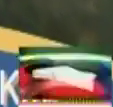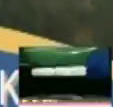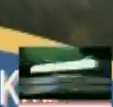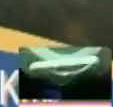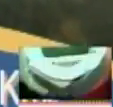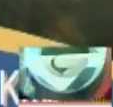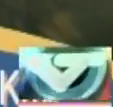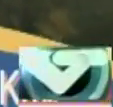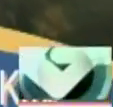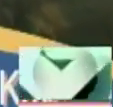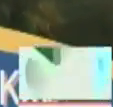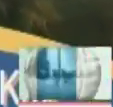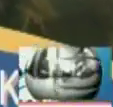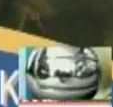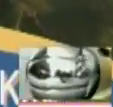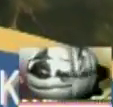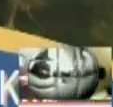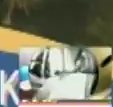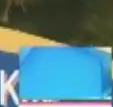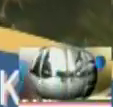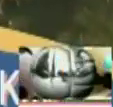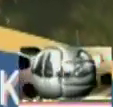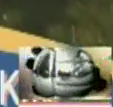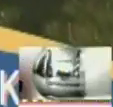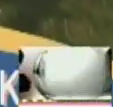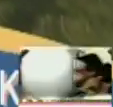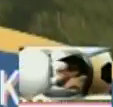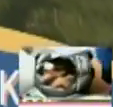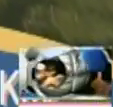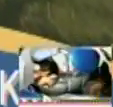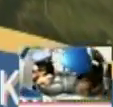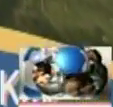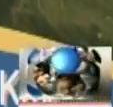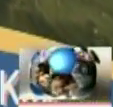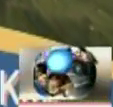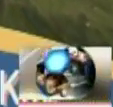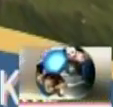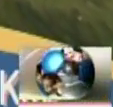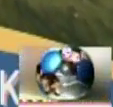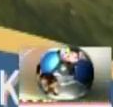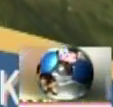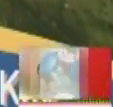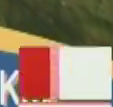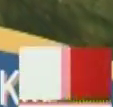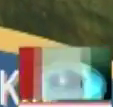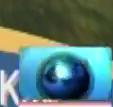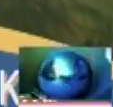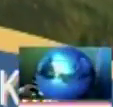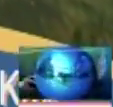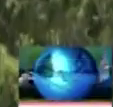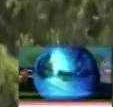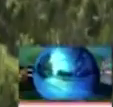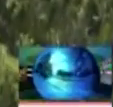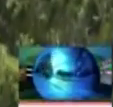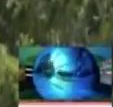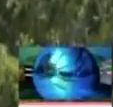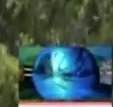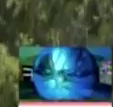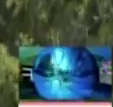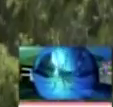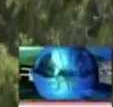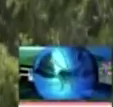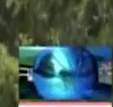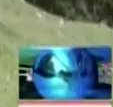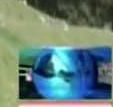una superficie de 403 kilómetros cuadrados Del cual el 46% de su territorio pertenece al Parque Nacional